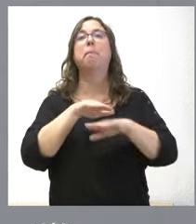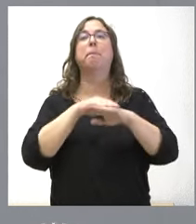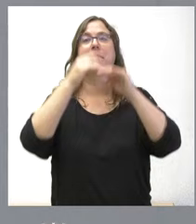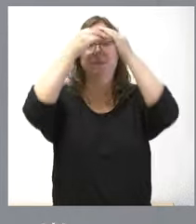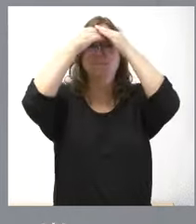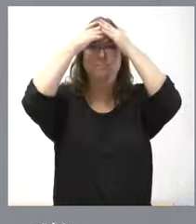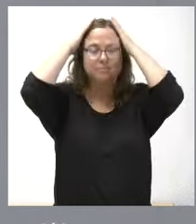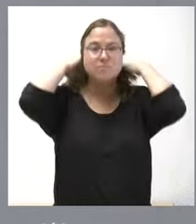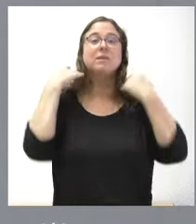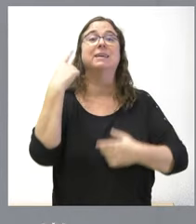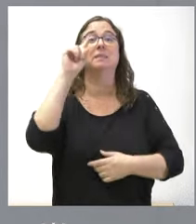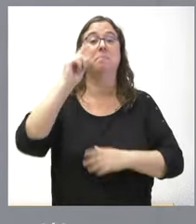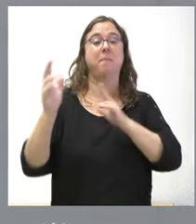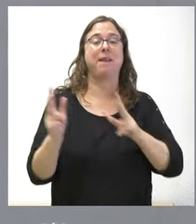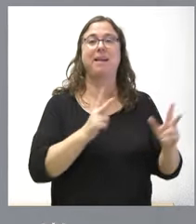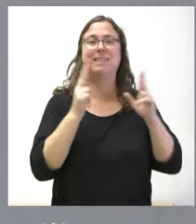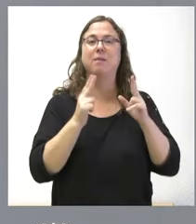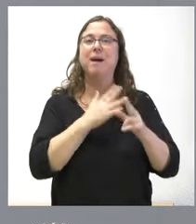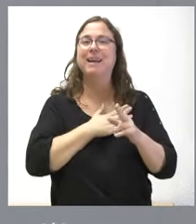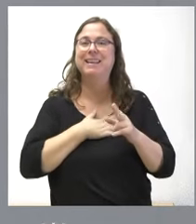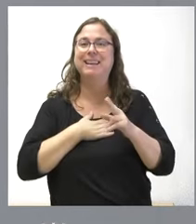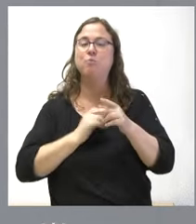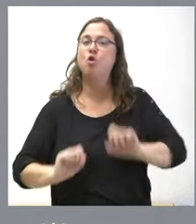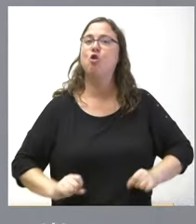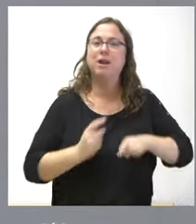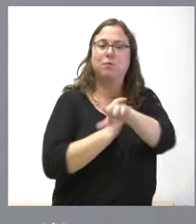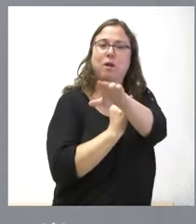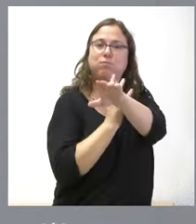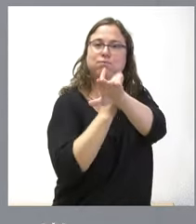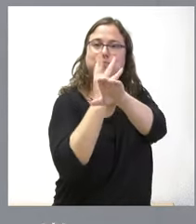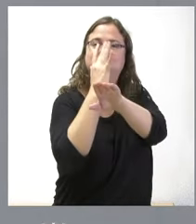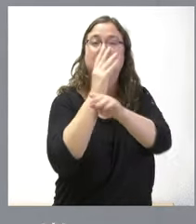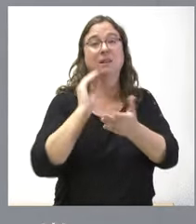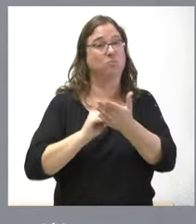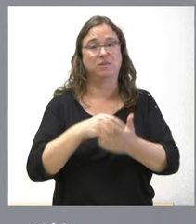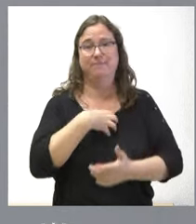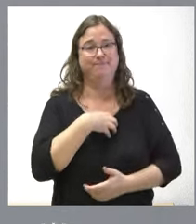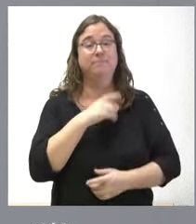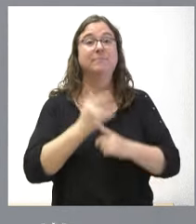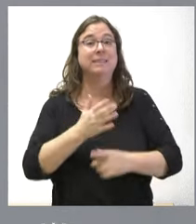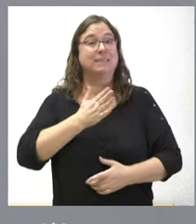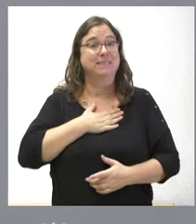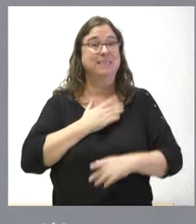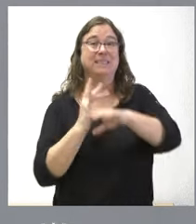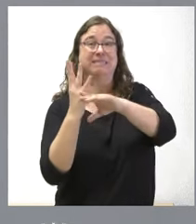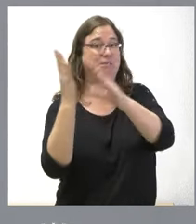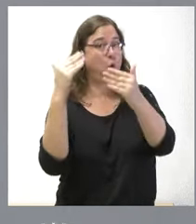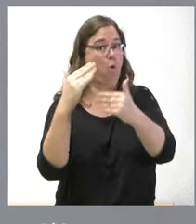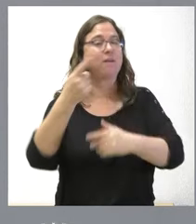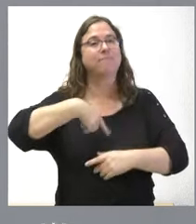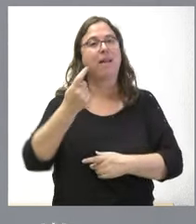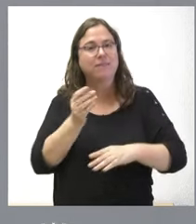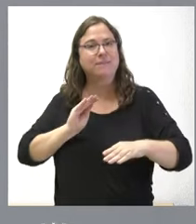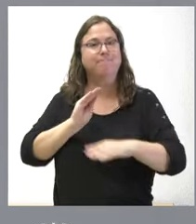Saben ustedes que en la primera etapa lo que se busca es la regeneración natural de este monte, que en muchas ocasiones se produce, y en la parte que no se haya producido es necesaria una